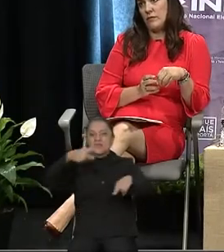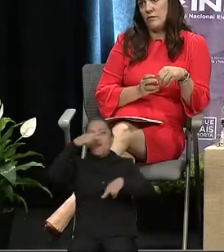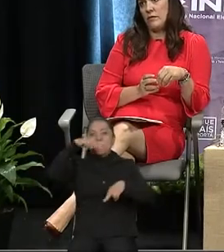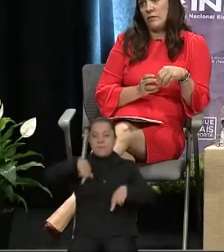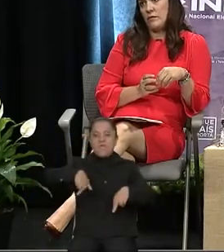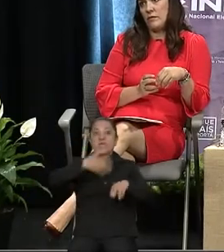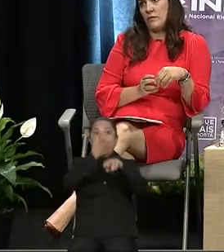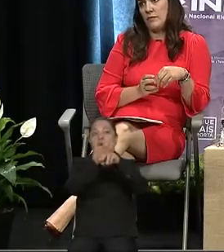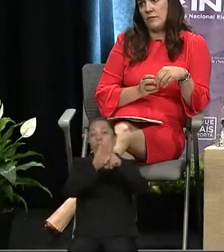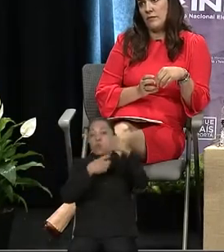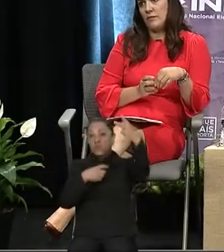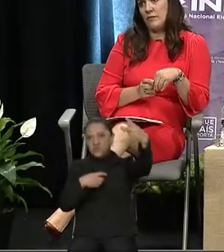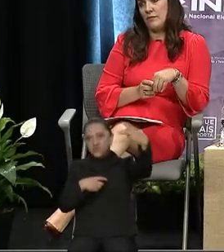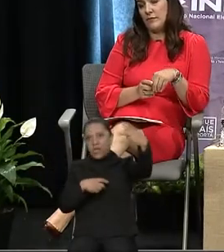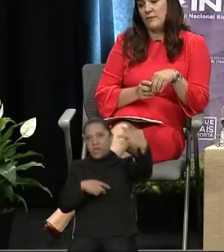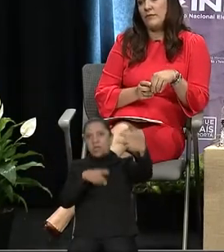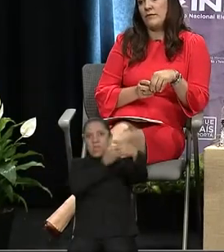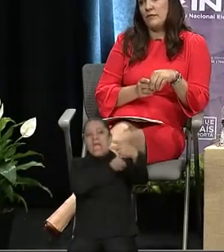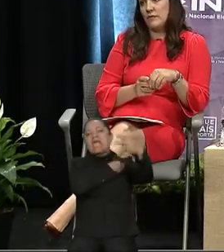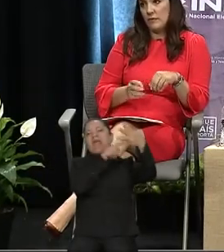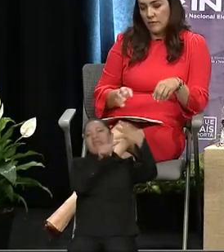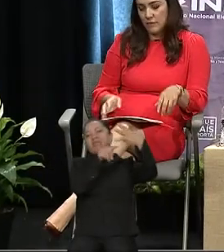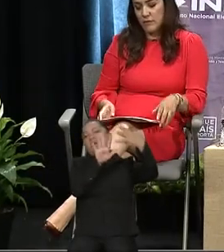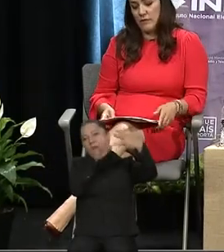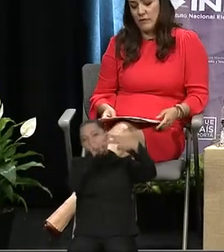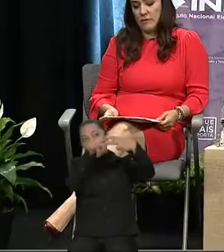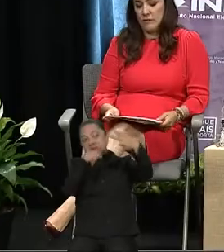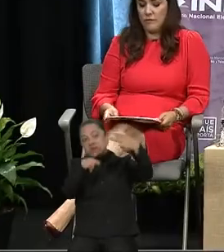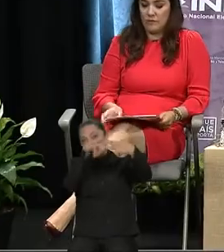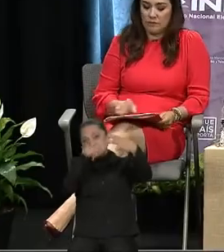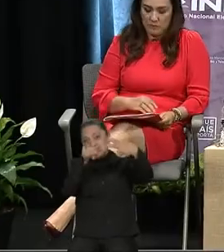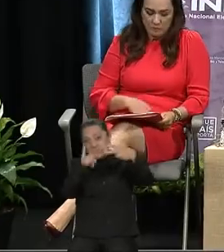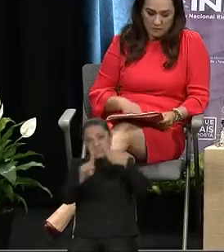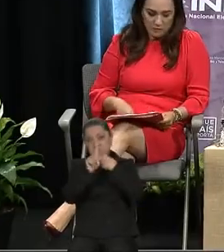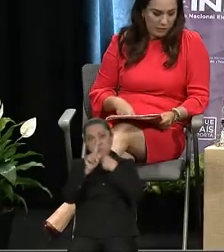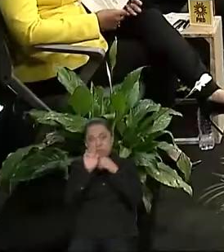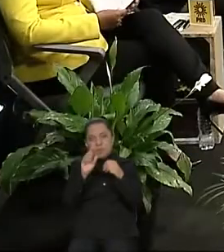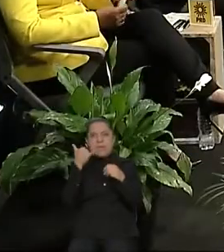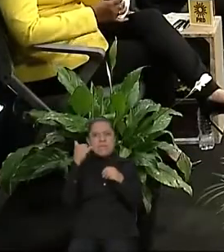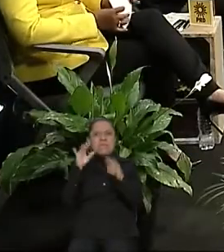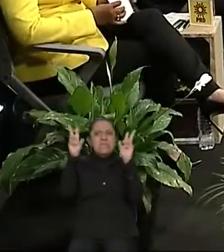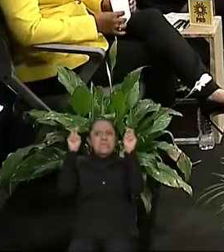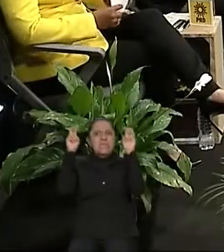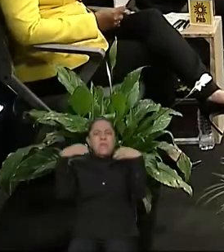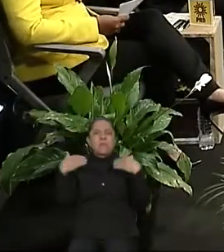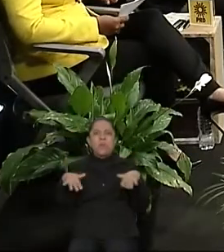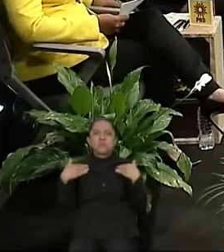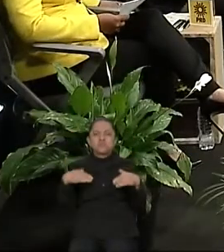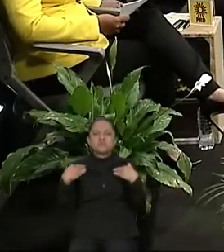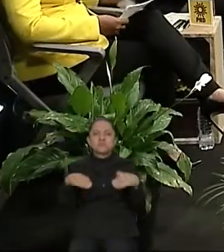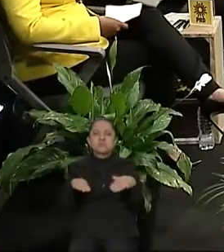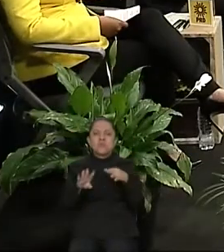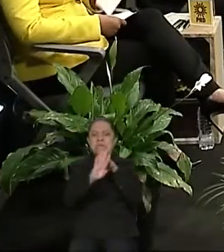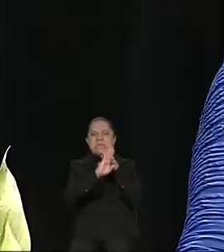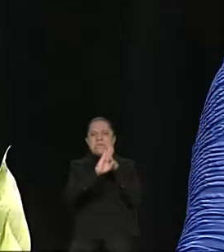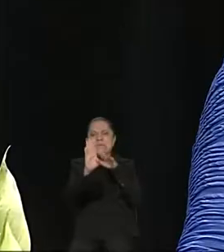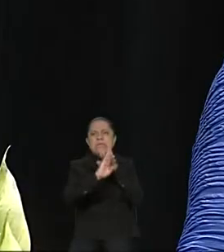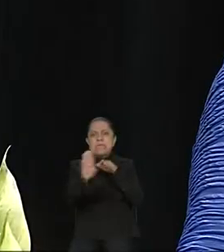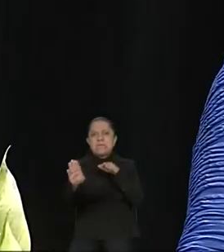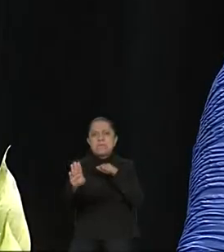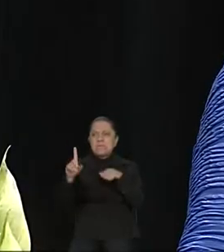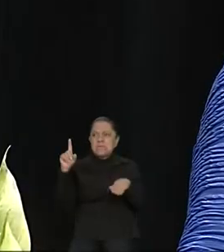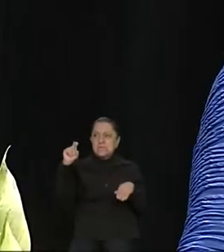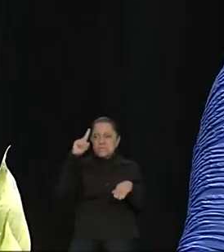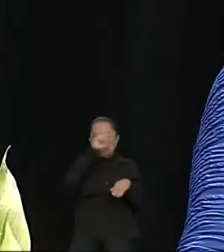candente de la migración. Así es, y para este segundo bloque temático los candidatos y las candidatas